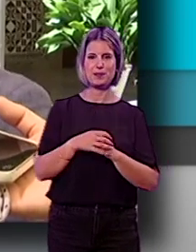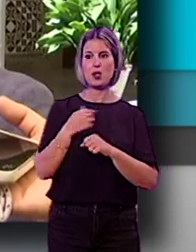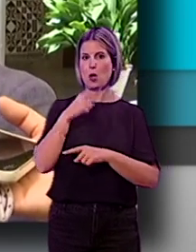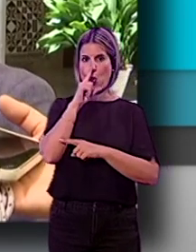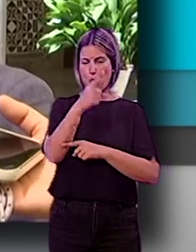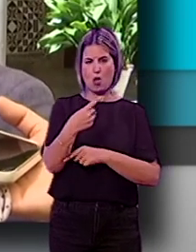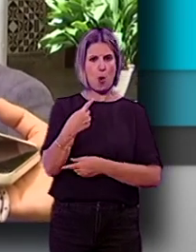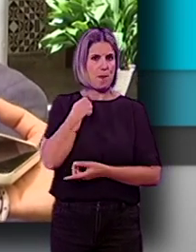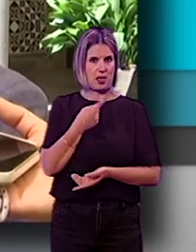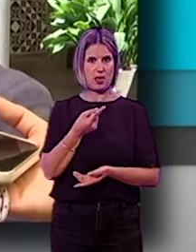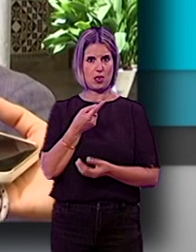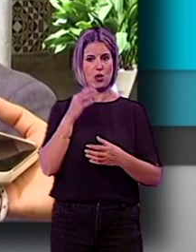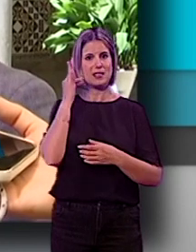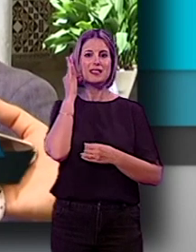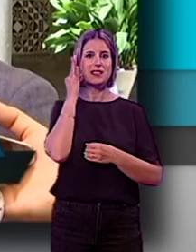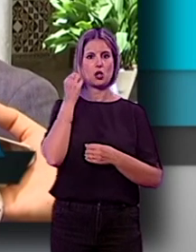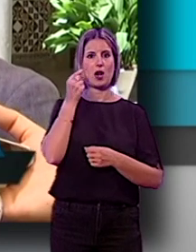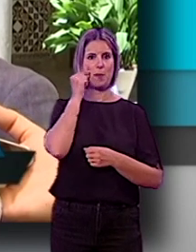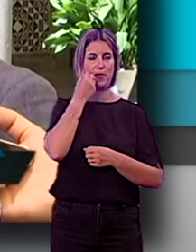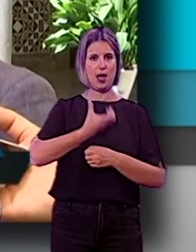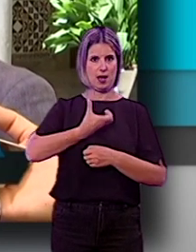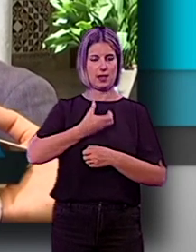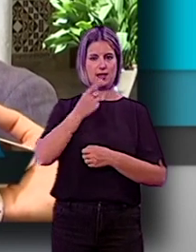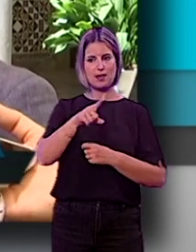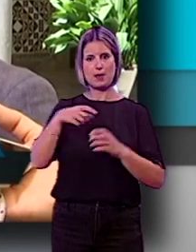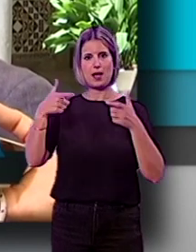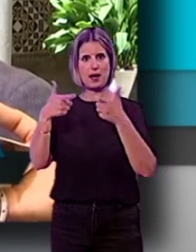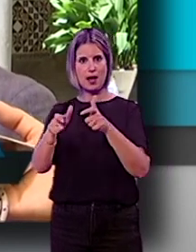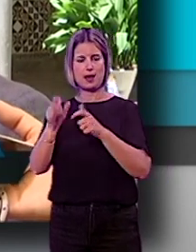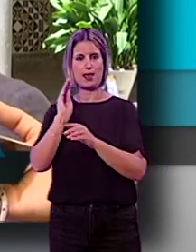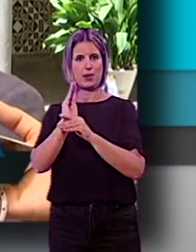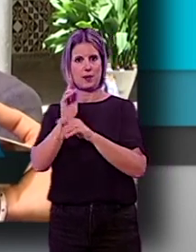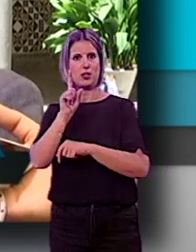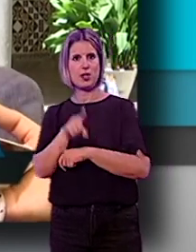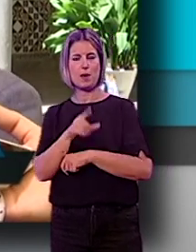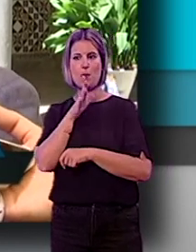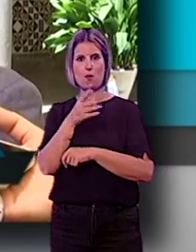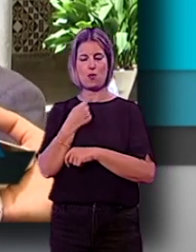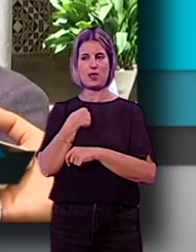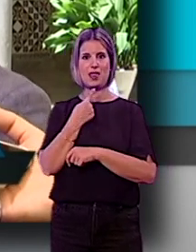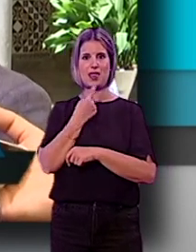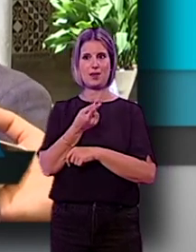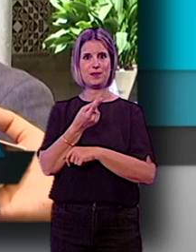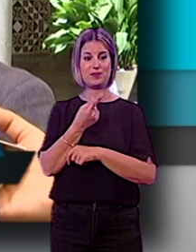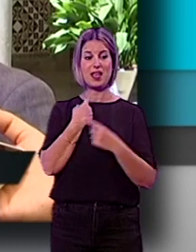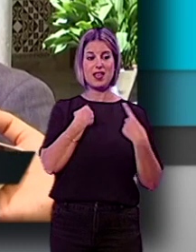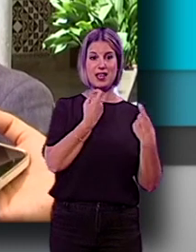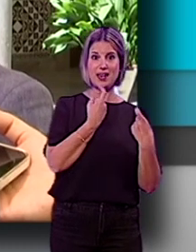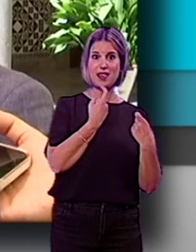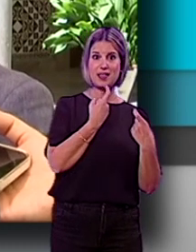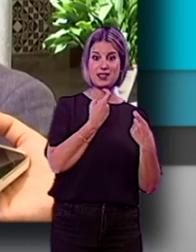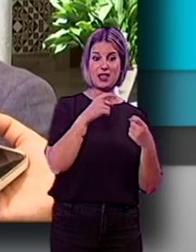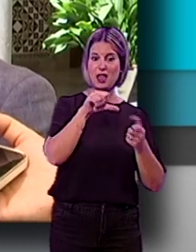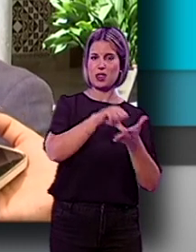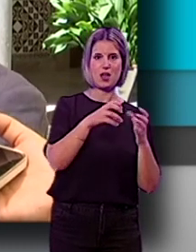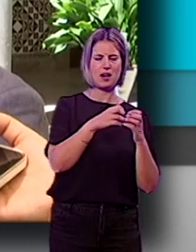un año perdido por parte de la señora Carazo, en este caso también por parte del área de mantenimiento porque, como digo, no da respuesta a las necesidades de